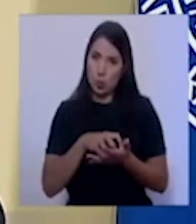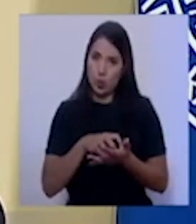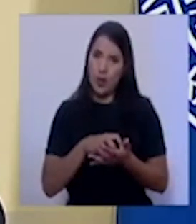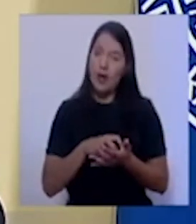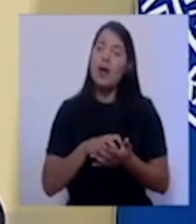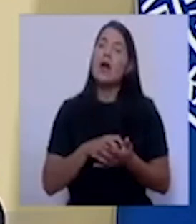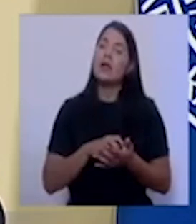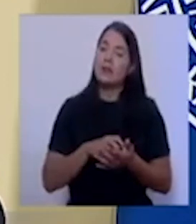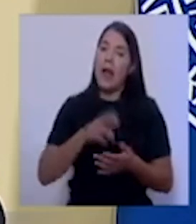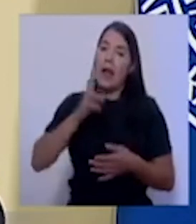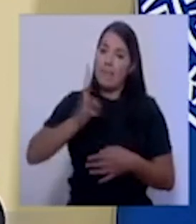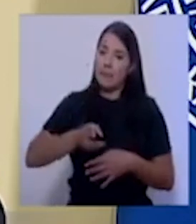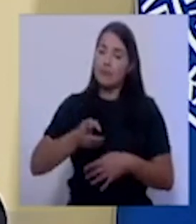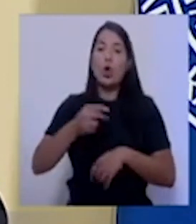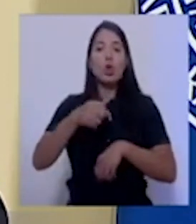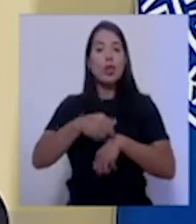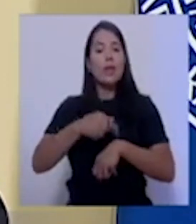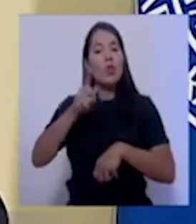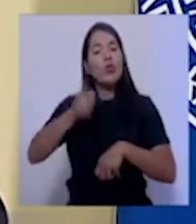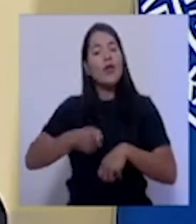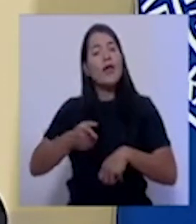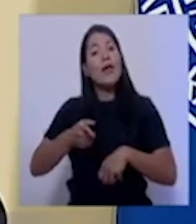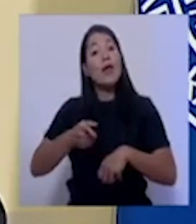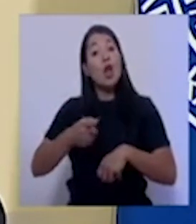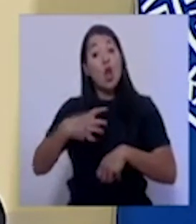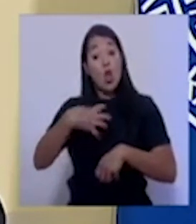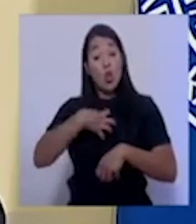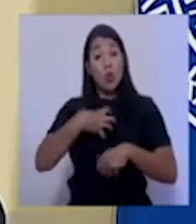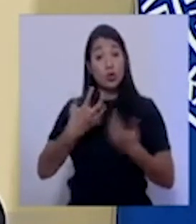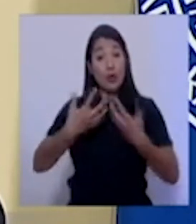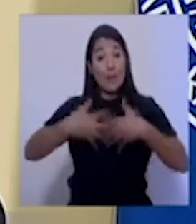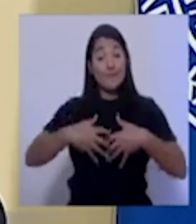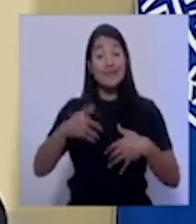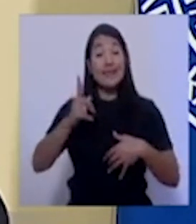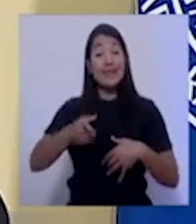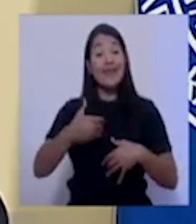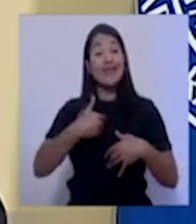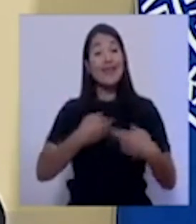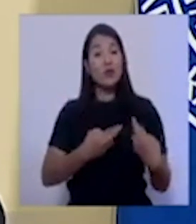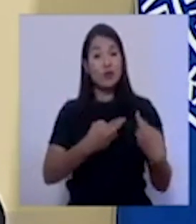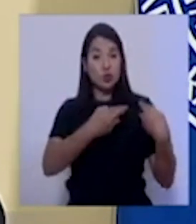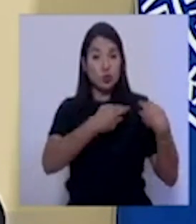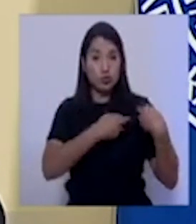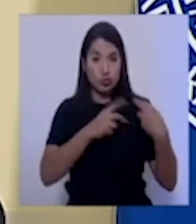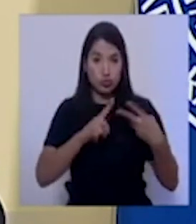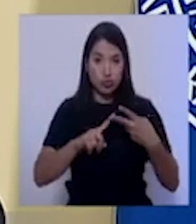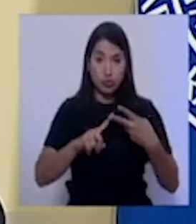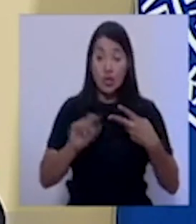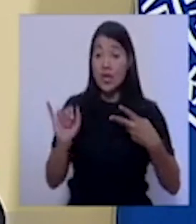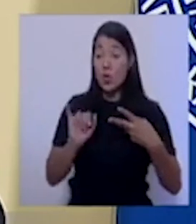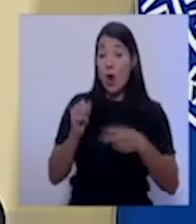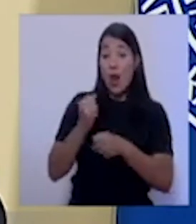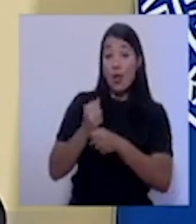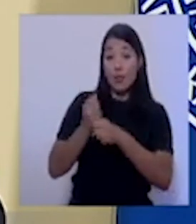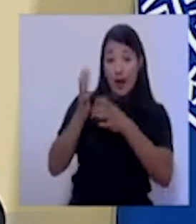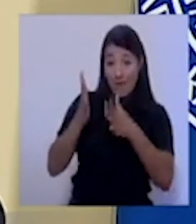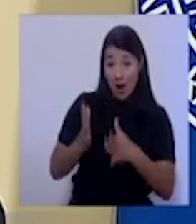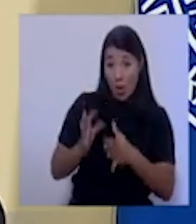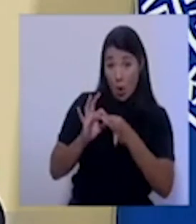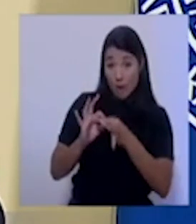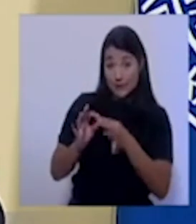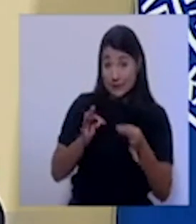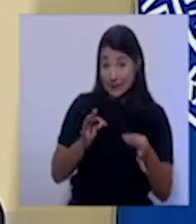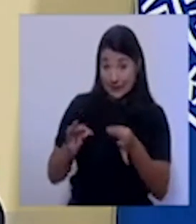la responsabilidad del empresariado turístico costarricense, de todos los colaboradores de la industria turística y por